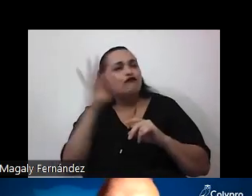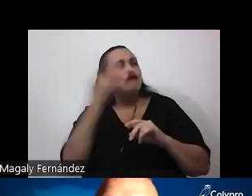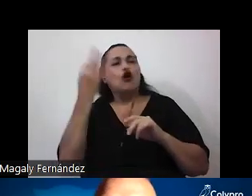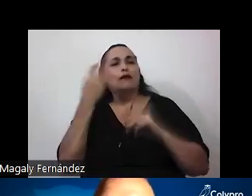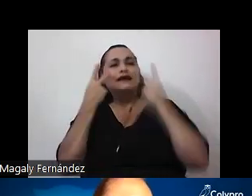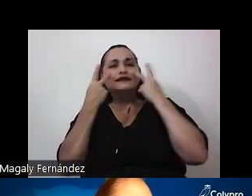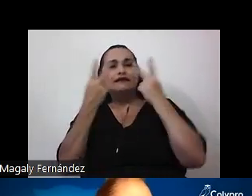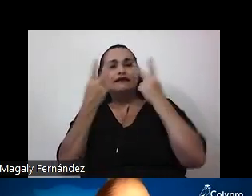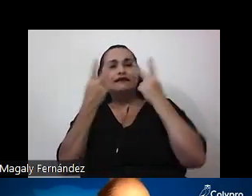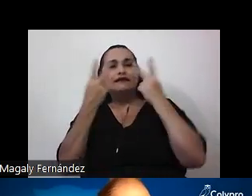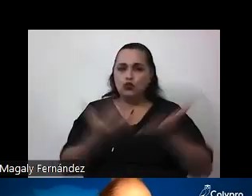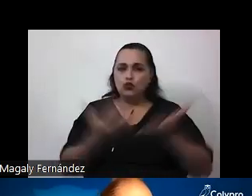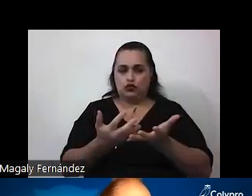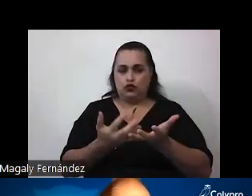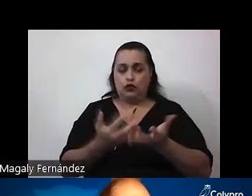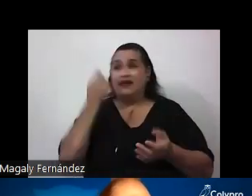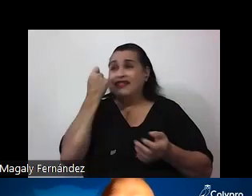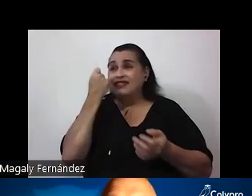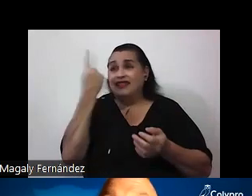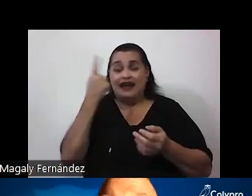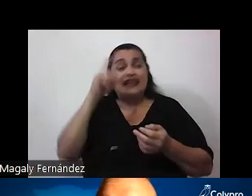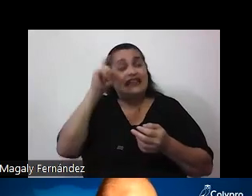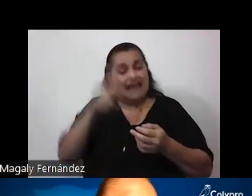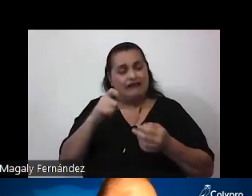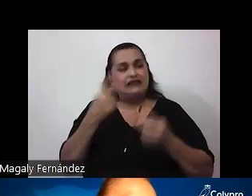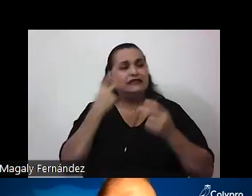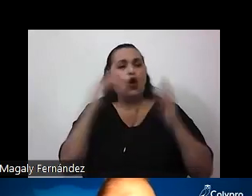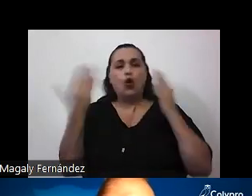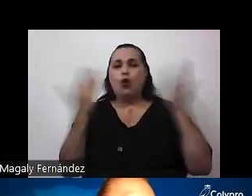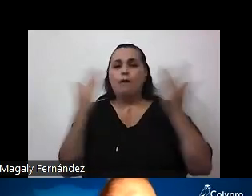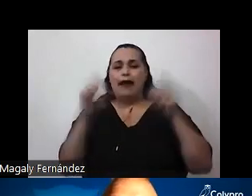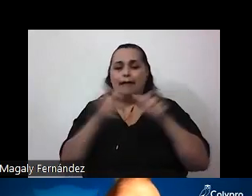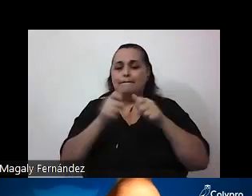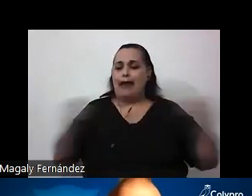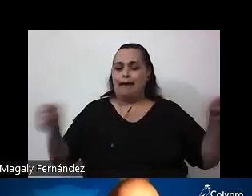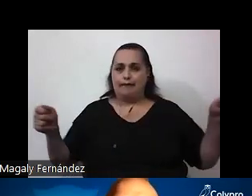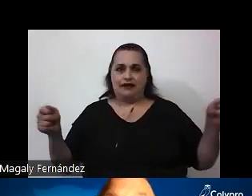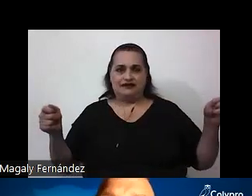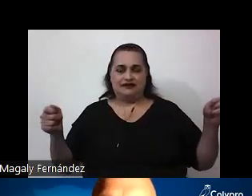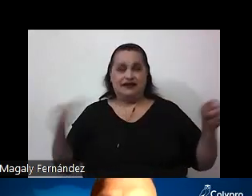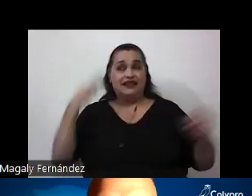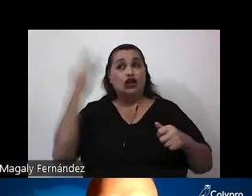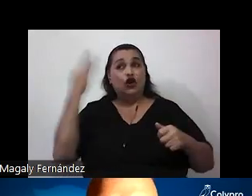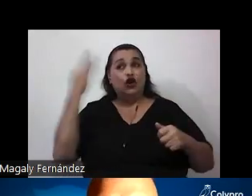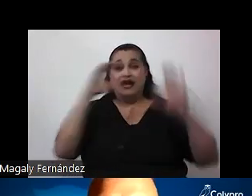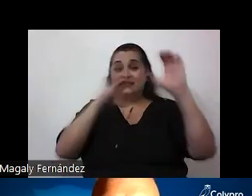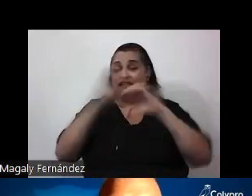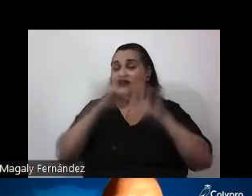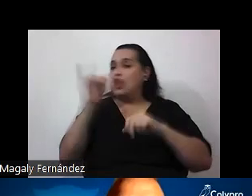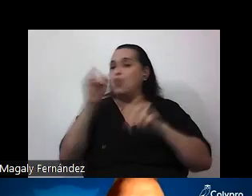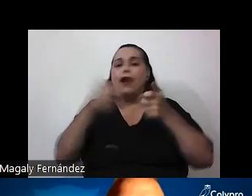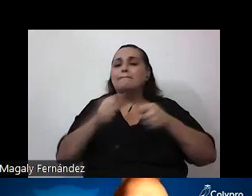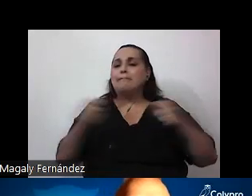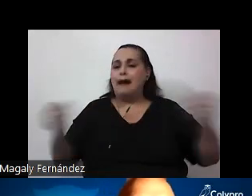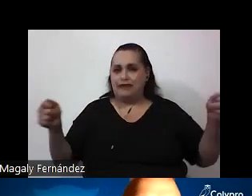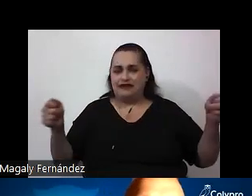mundo que para entenderlas podemos analogarlas con los mapas. Las teorías científicas son como mapas. Si uno se